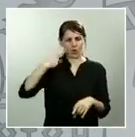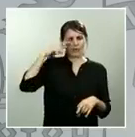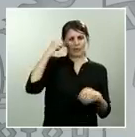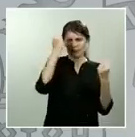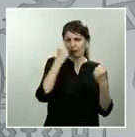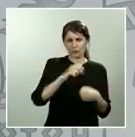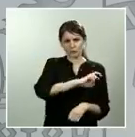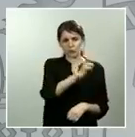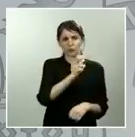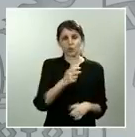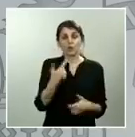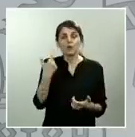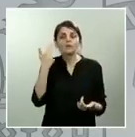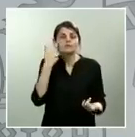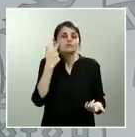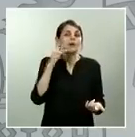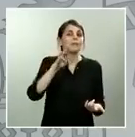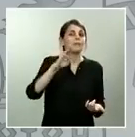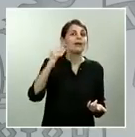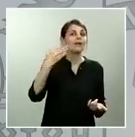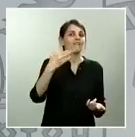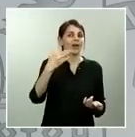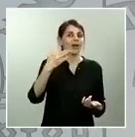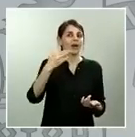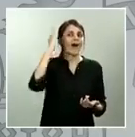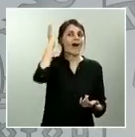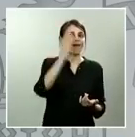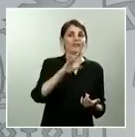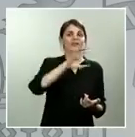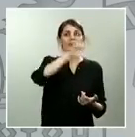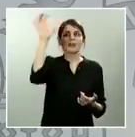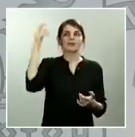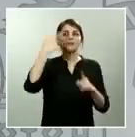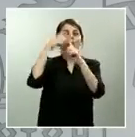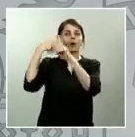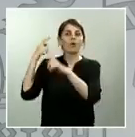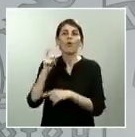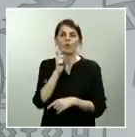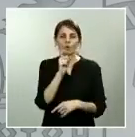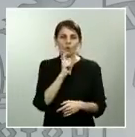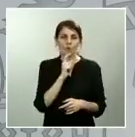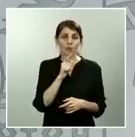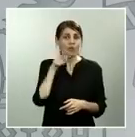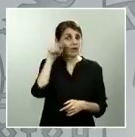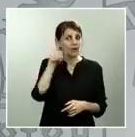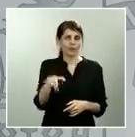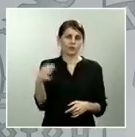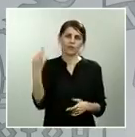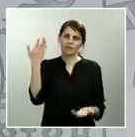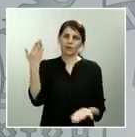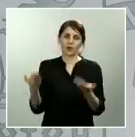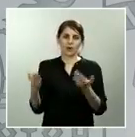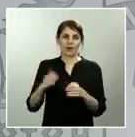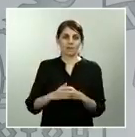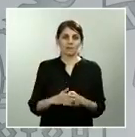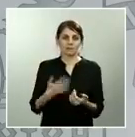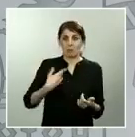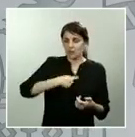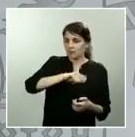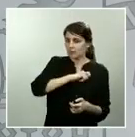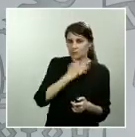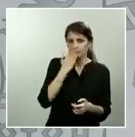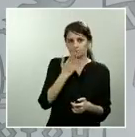Bruto en los diferentes países esas tendrán que ser las referencias pero España no lleva una cantidad cerrada o